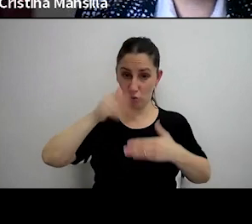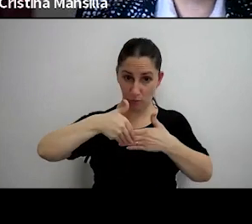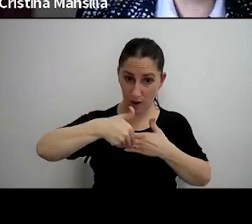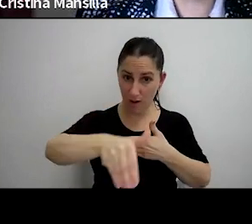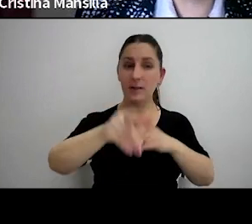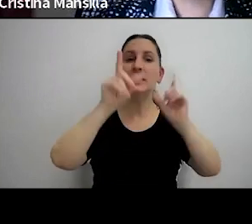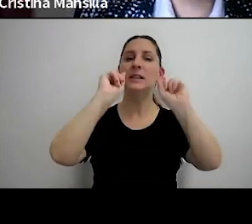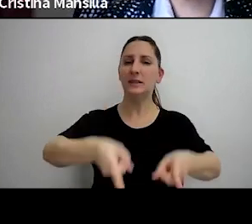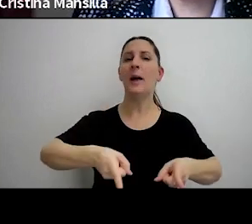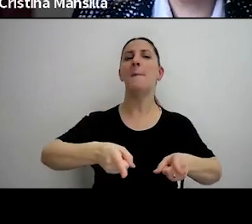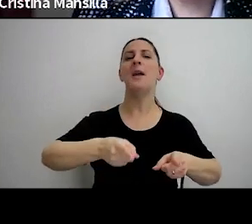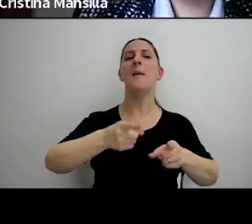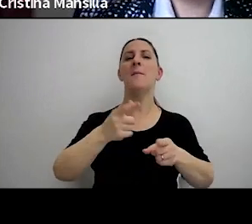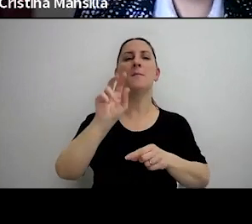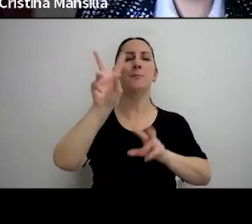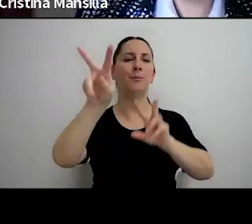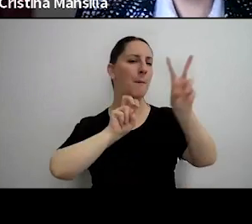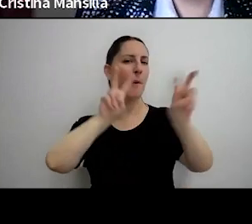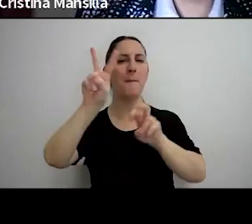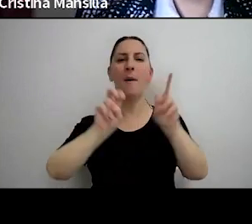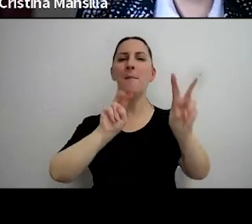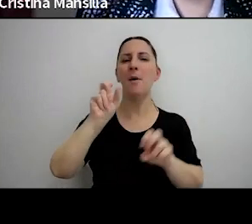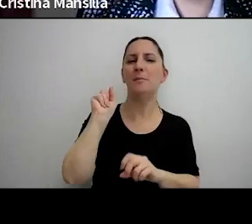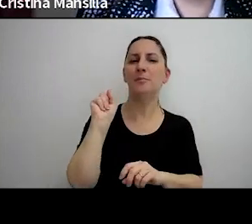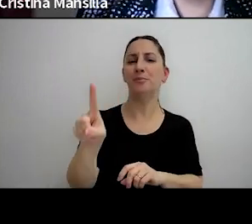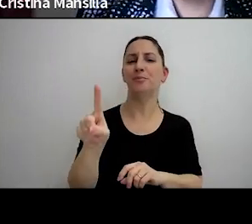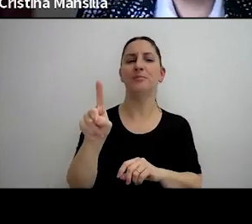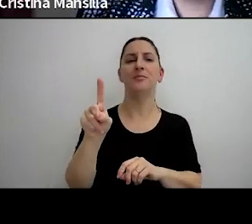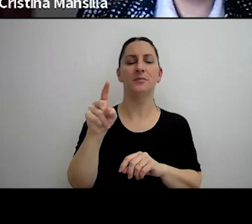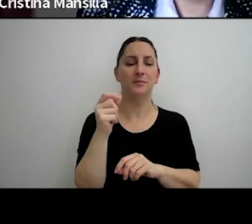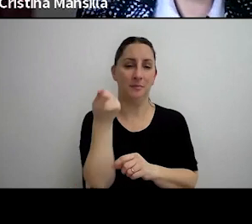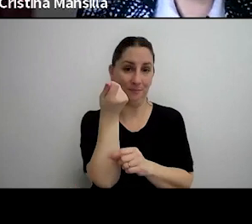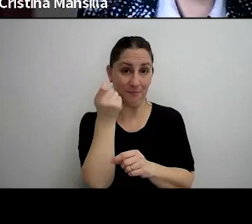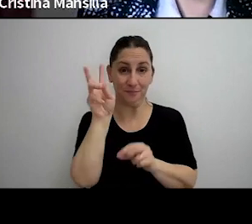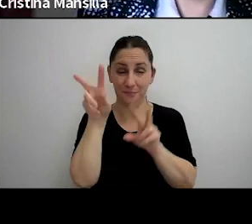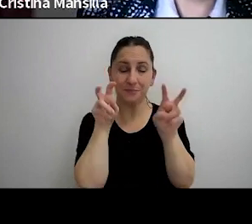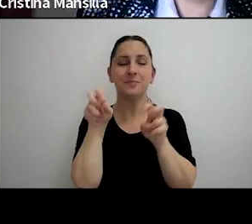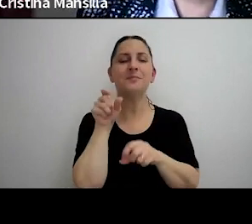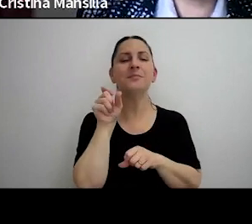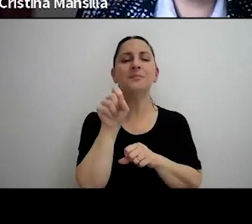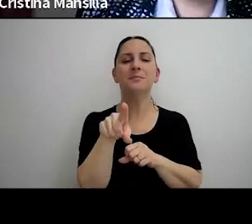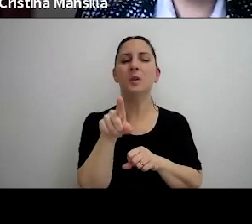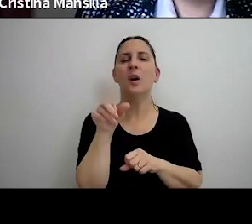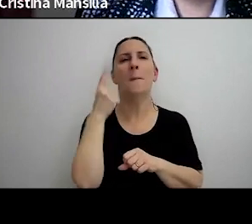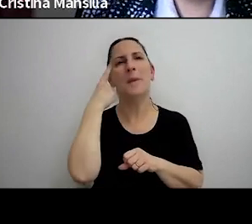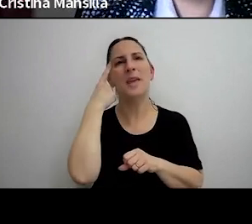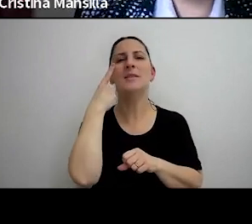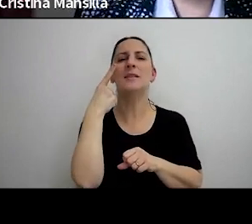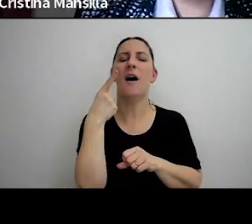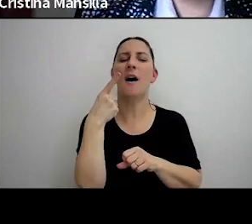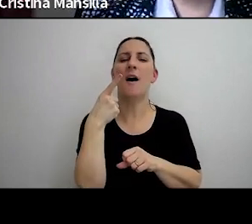suspenden las percepciones de estas posiciones arancelarias, que buscan fomentar